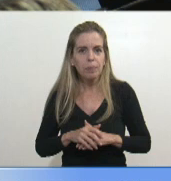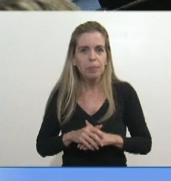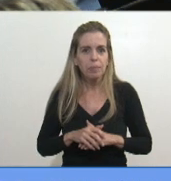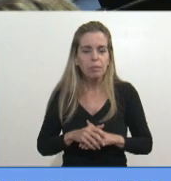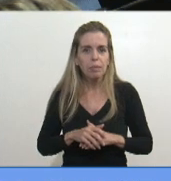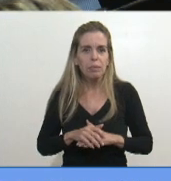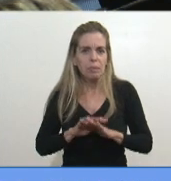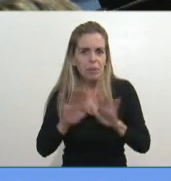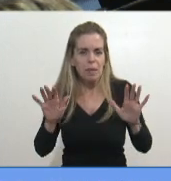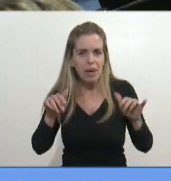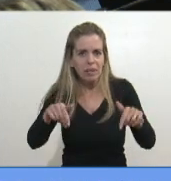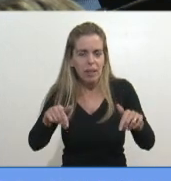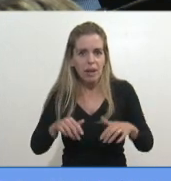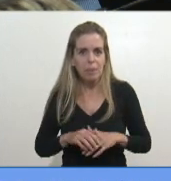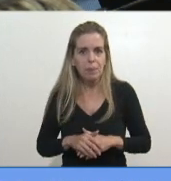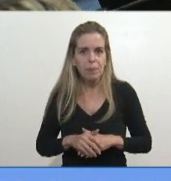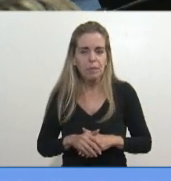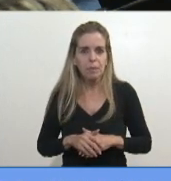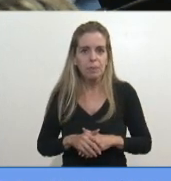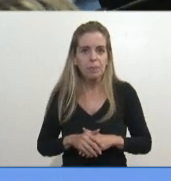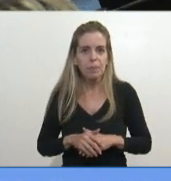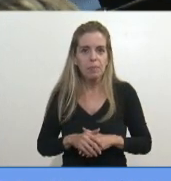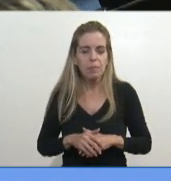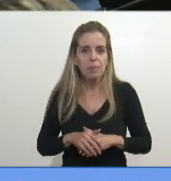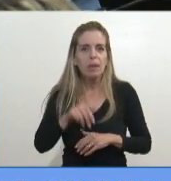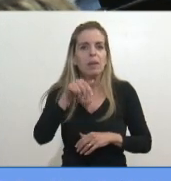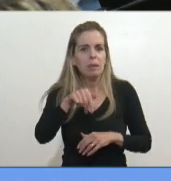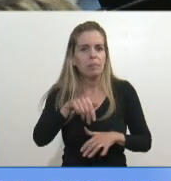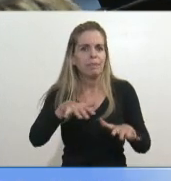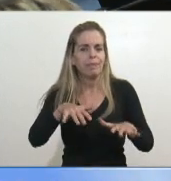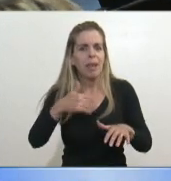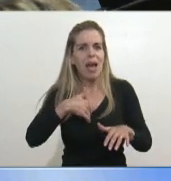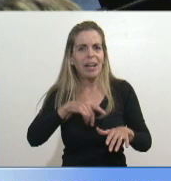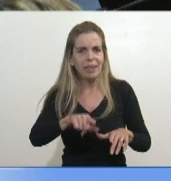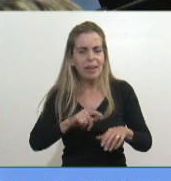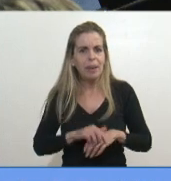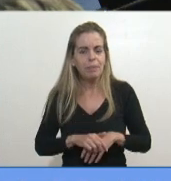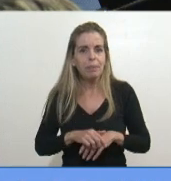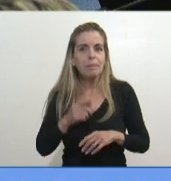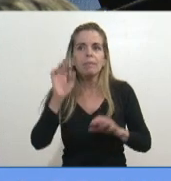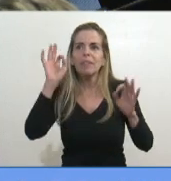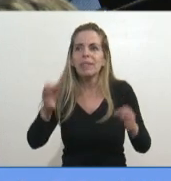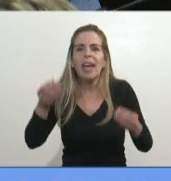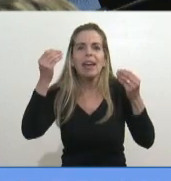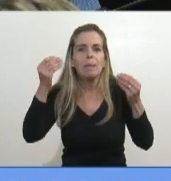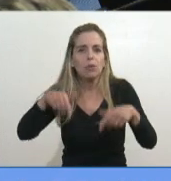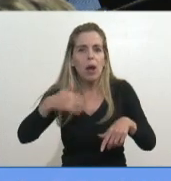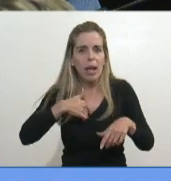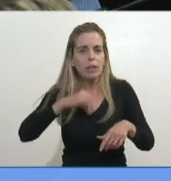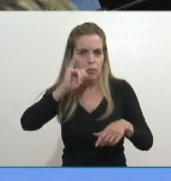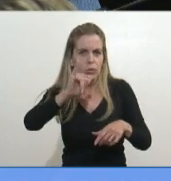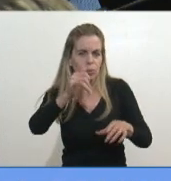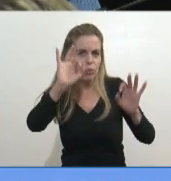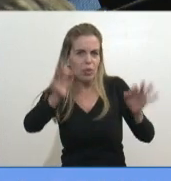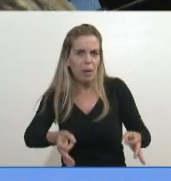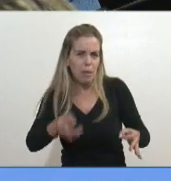Esto fue lo que pasó acá, esto es lo que pasó acá en la Argentina, por lo que dicen que hablan todos, ¿saben qué pasó acá en la Argentina? Sí sabemos, si